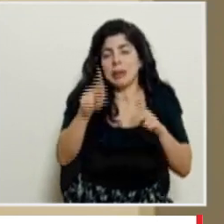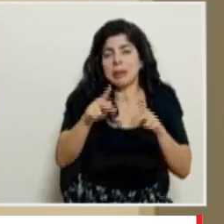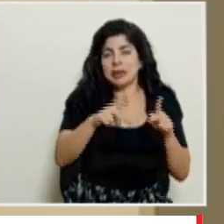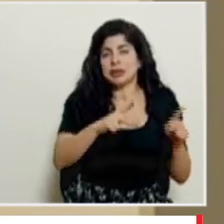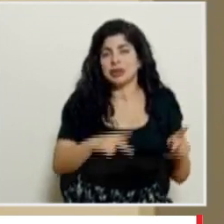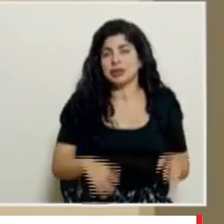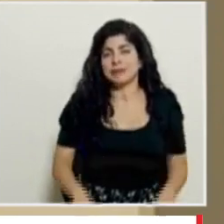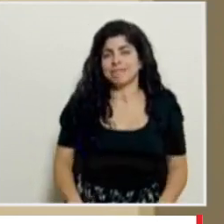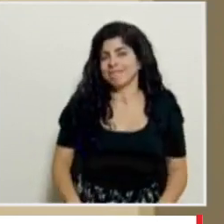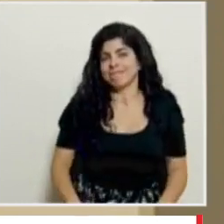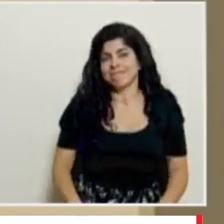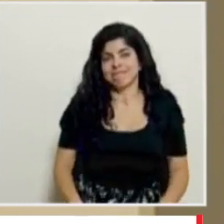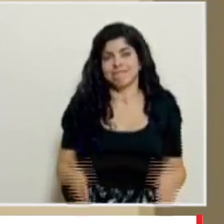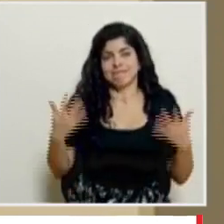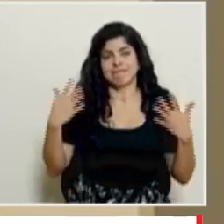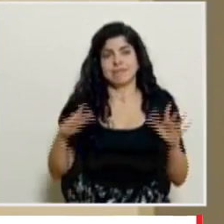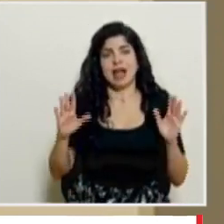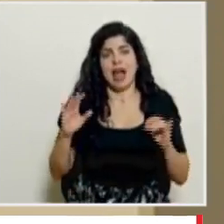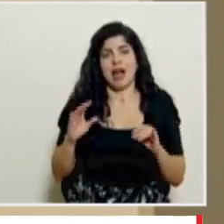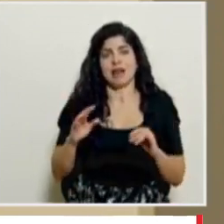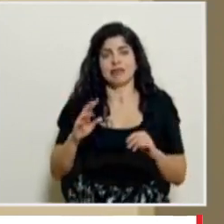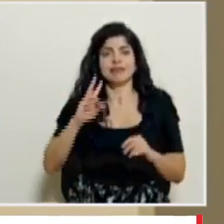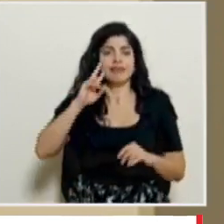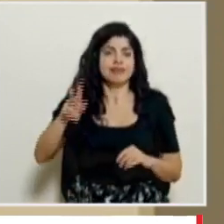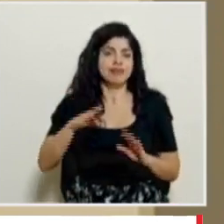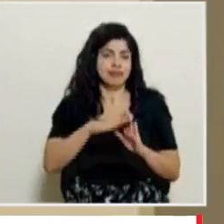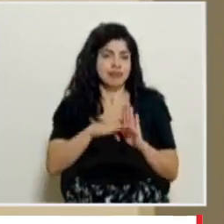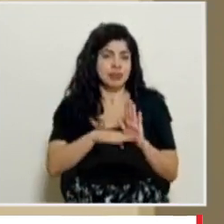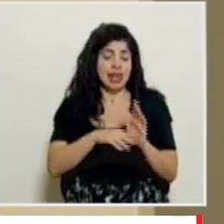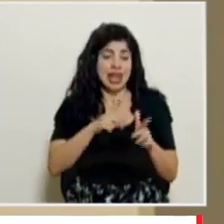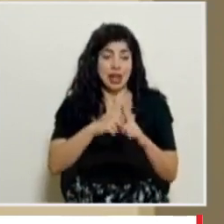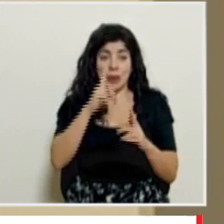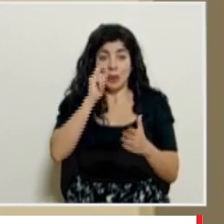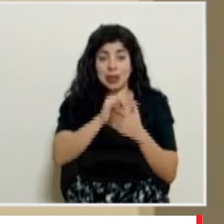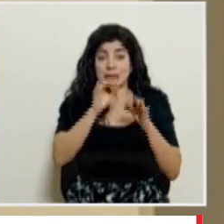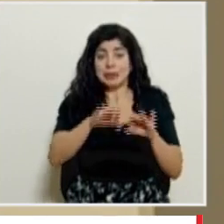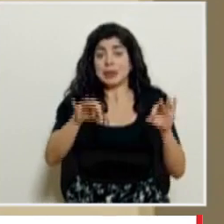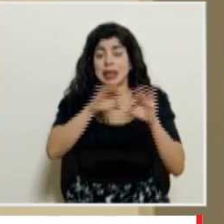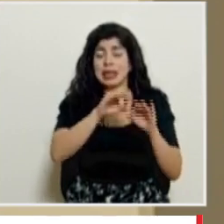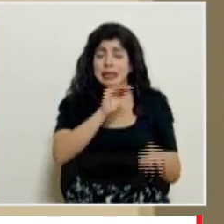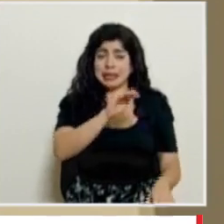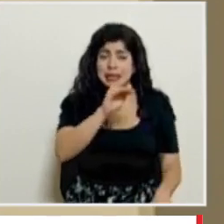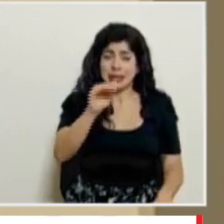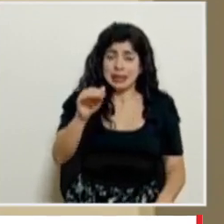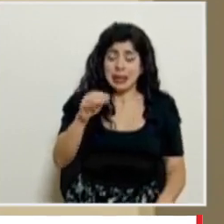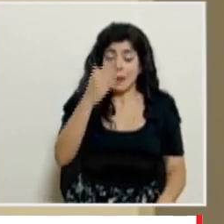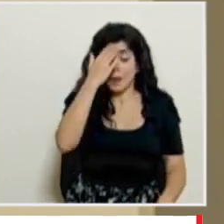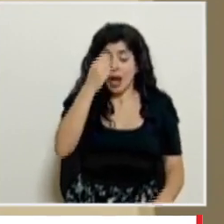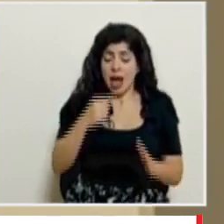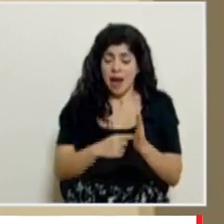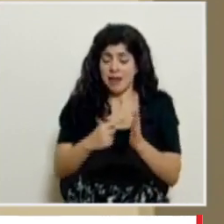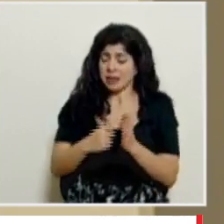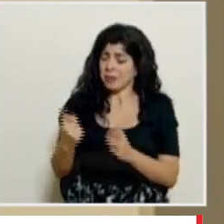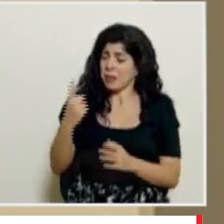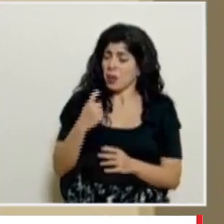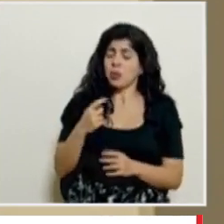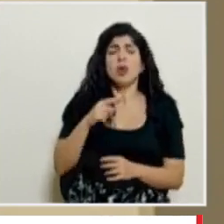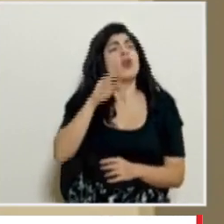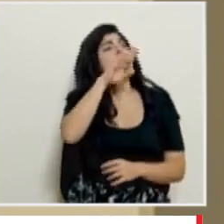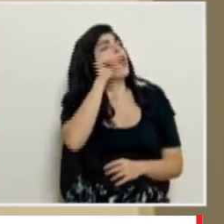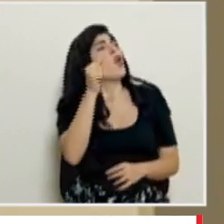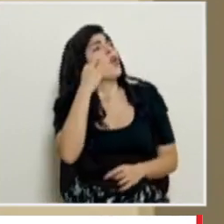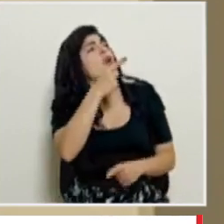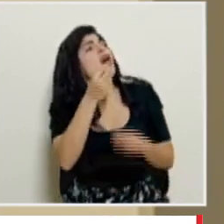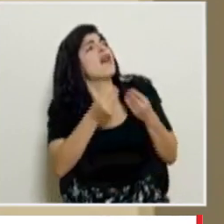de población que ya no está cumpliendo y en esto es importante indicar el mensaje porque cuando a veces nos preguntan ¿y qué va a hacer el gobierno?